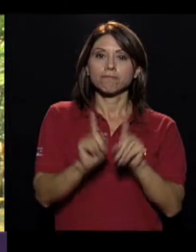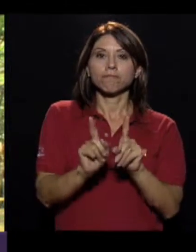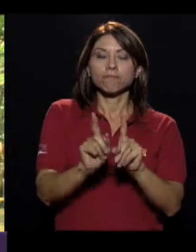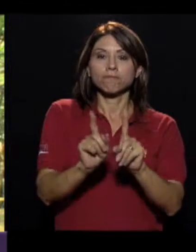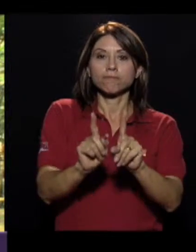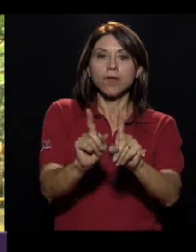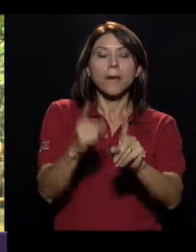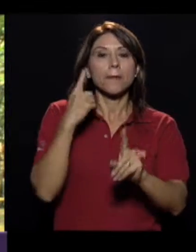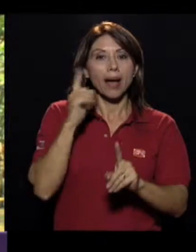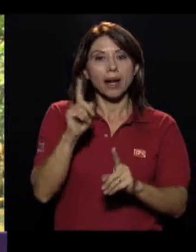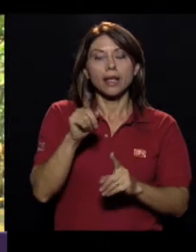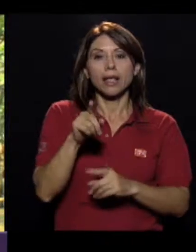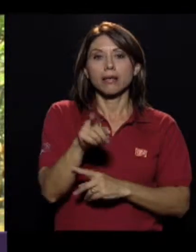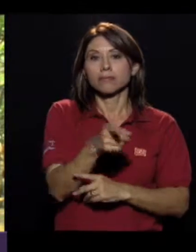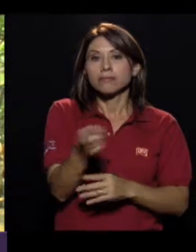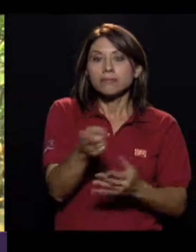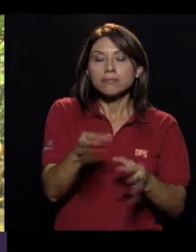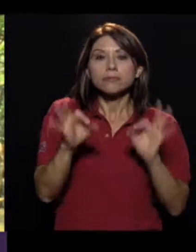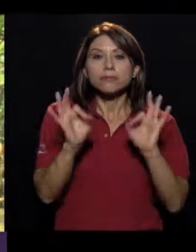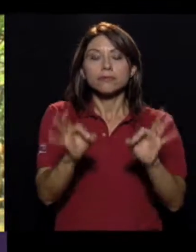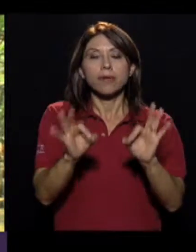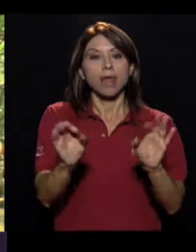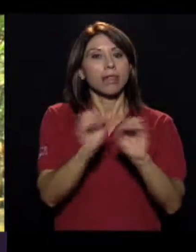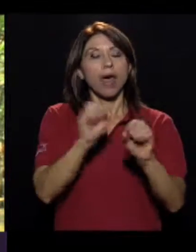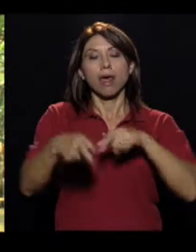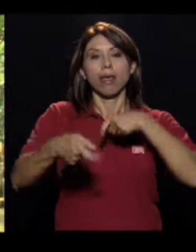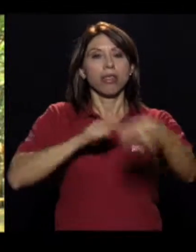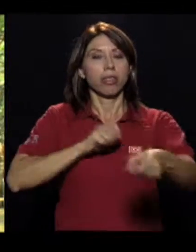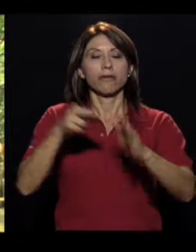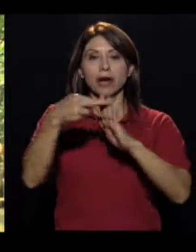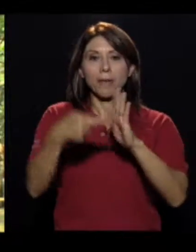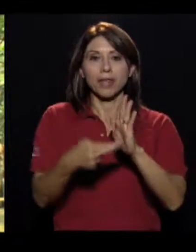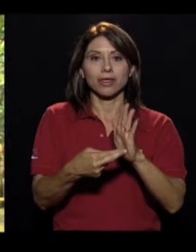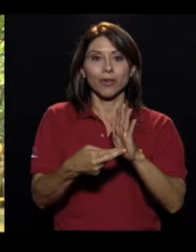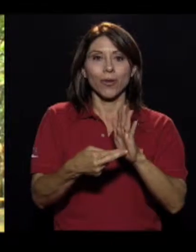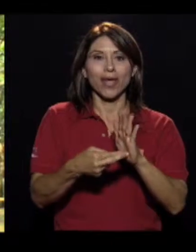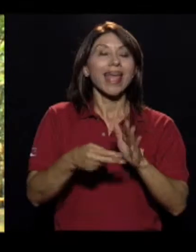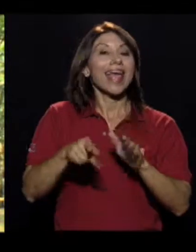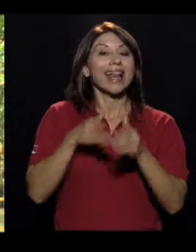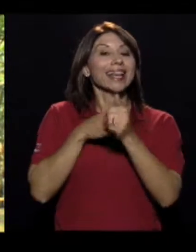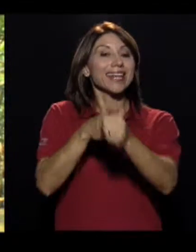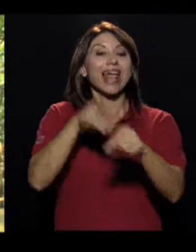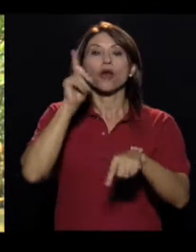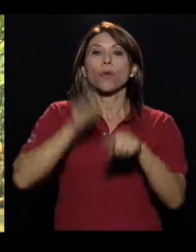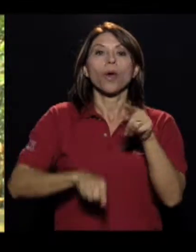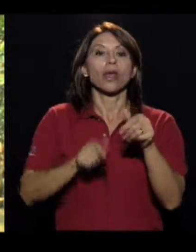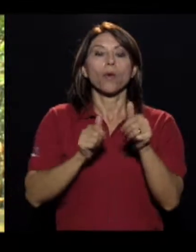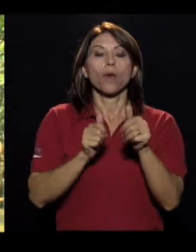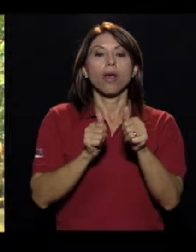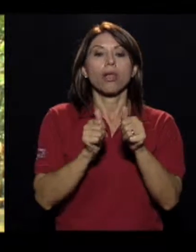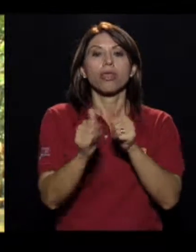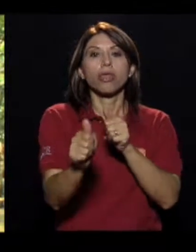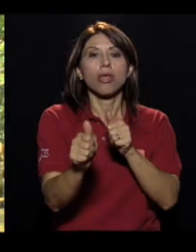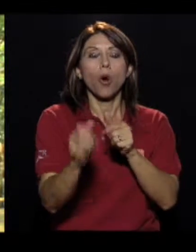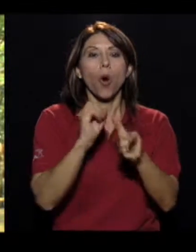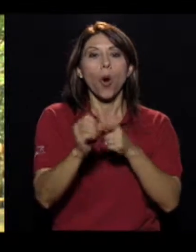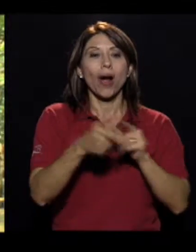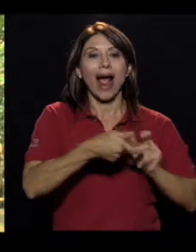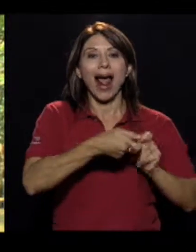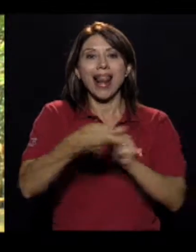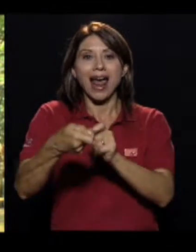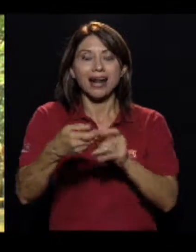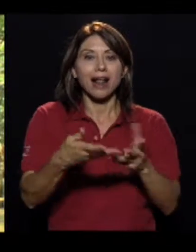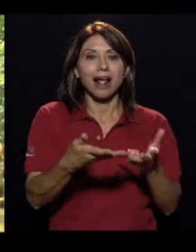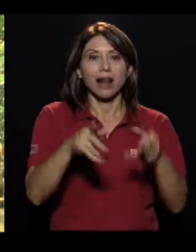incumplase una de las partes del reglamento, que es que el guía sobrepase o jale al atleta. El atleta sí puede